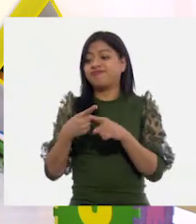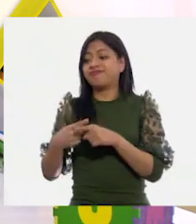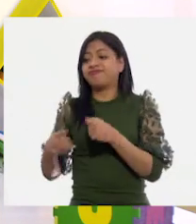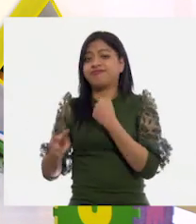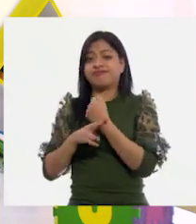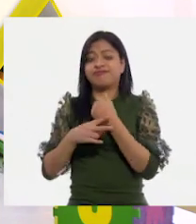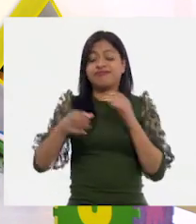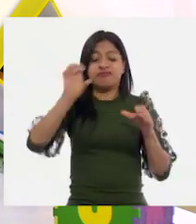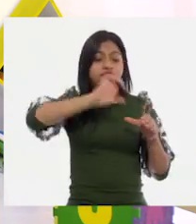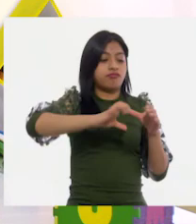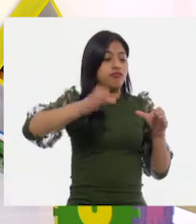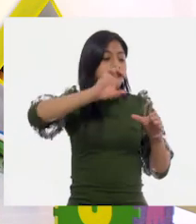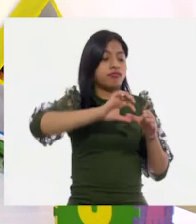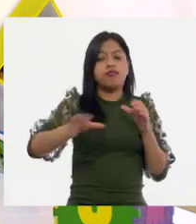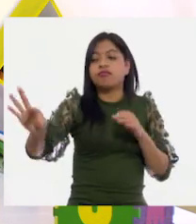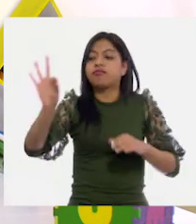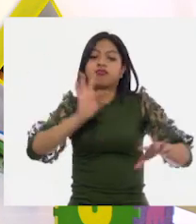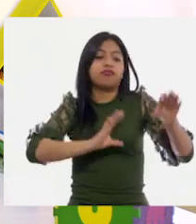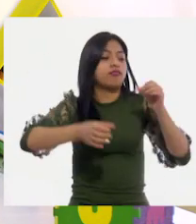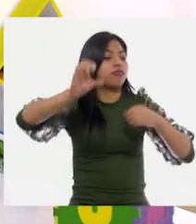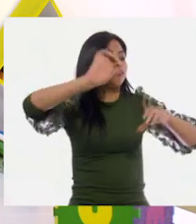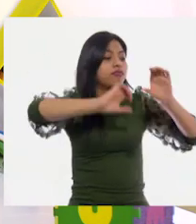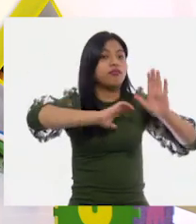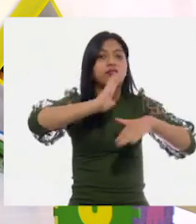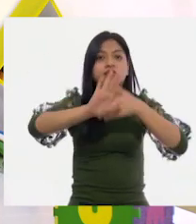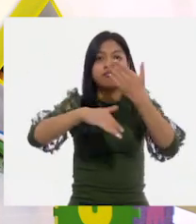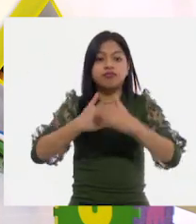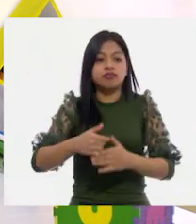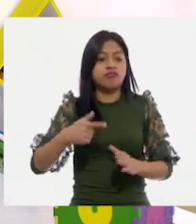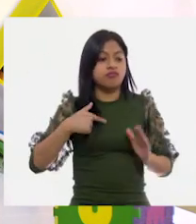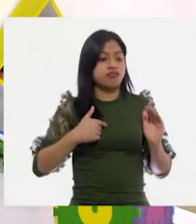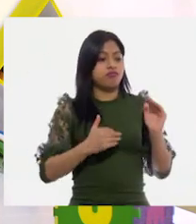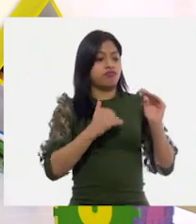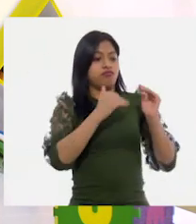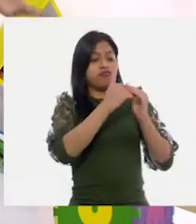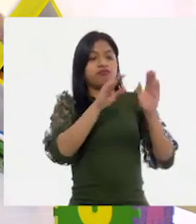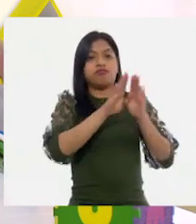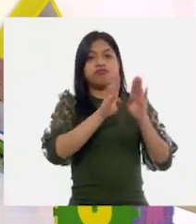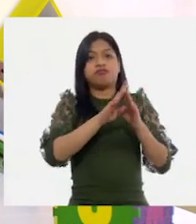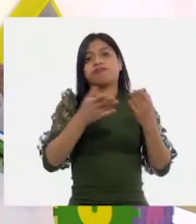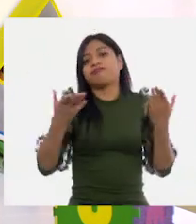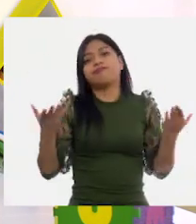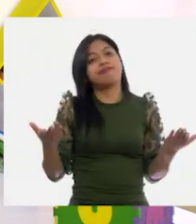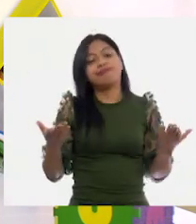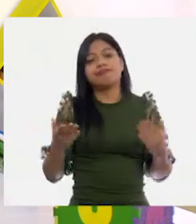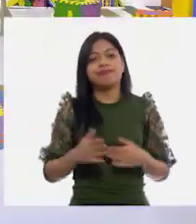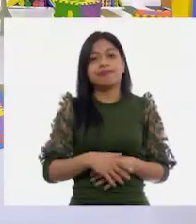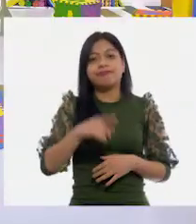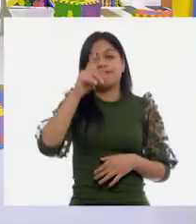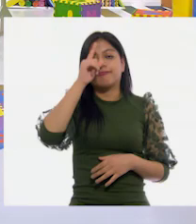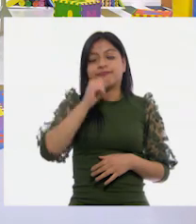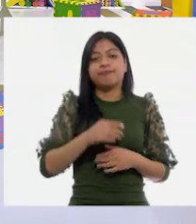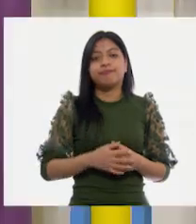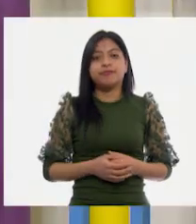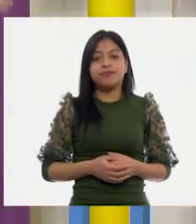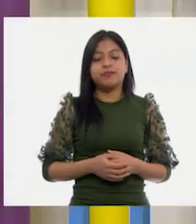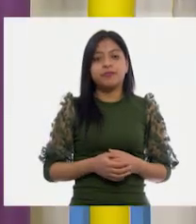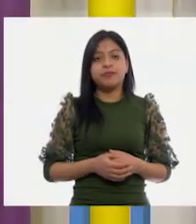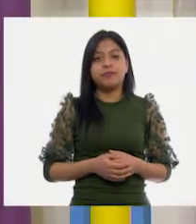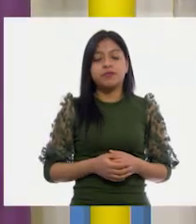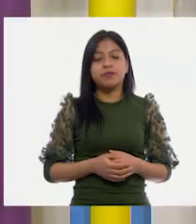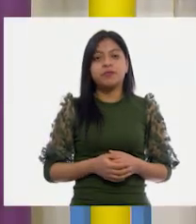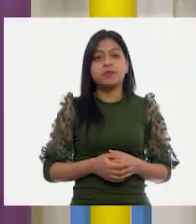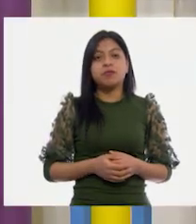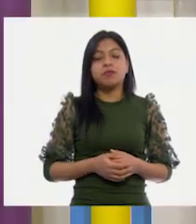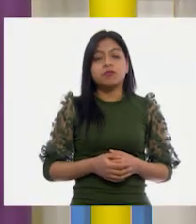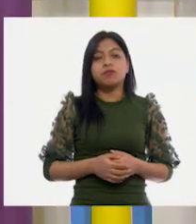pasaría lo que nos pasó ahorita, que utilizamos un vaso diferente y no se llena. No, es una medida inexacta y